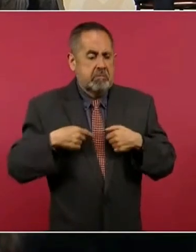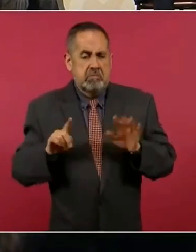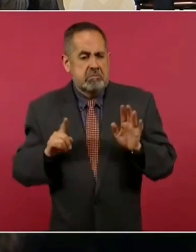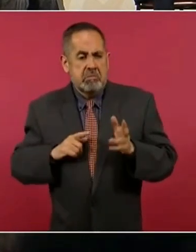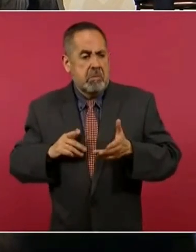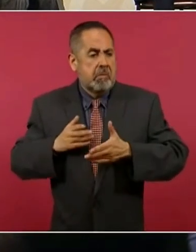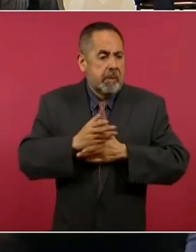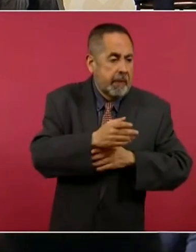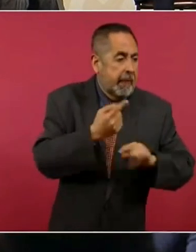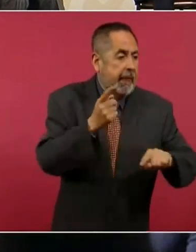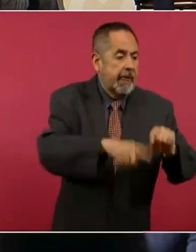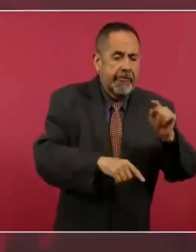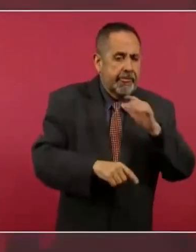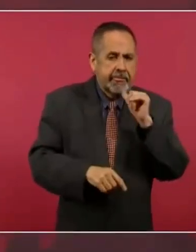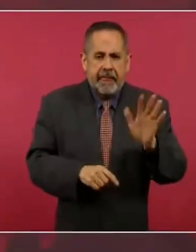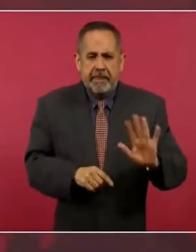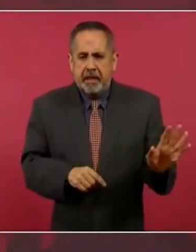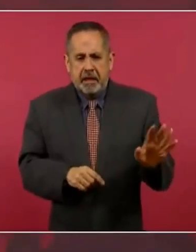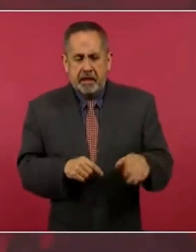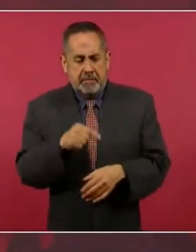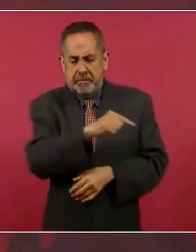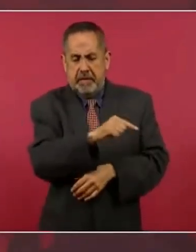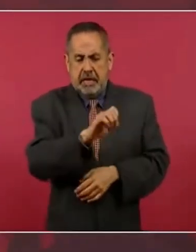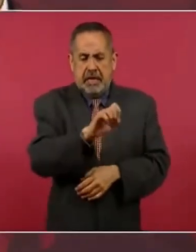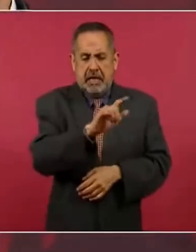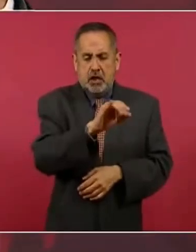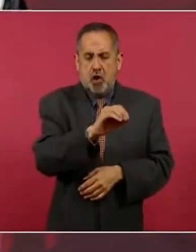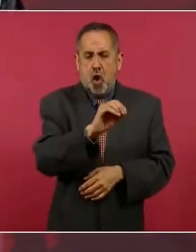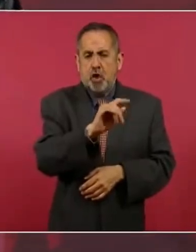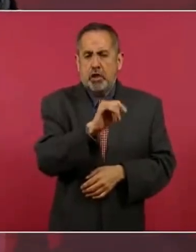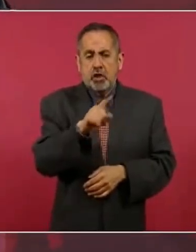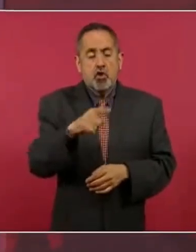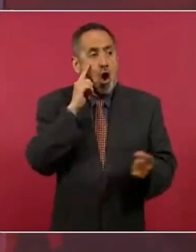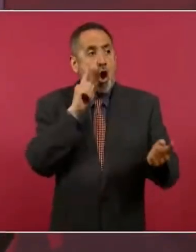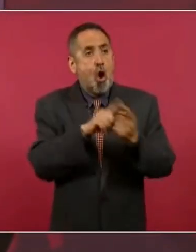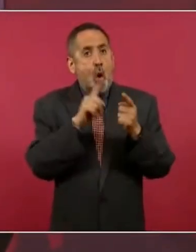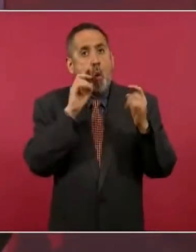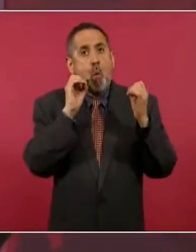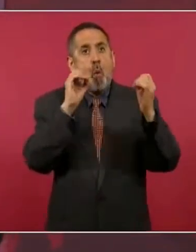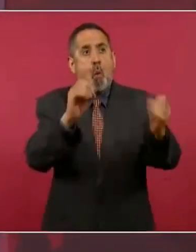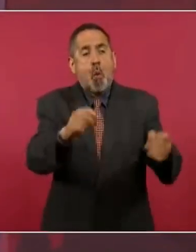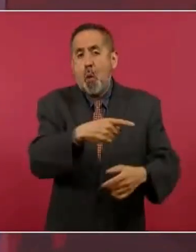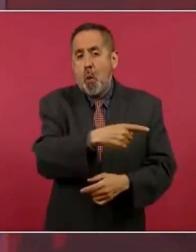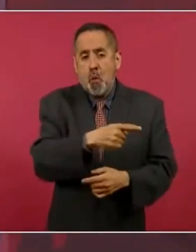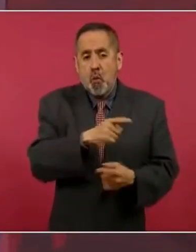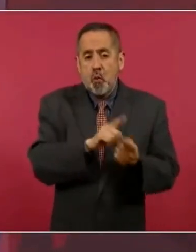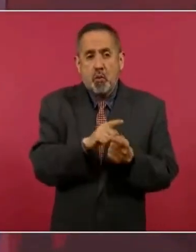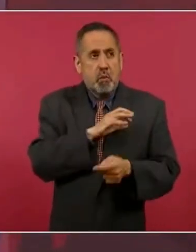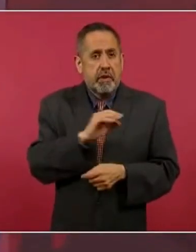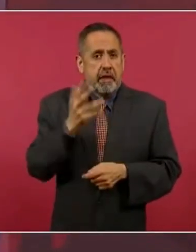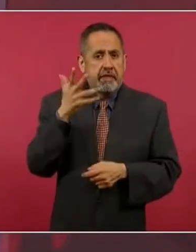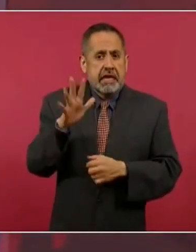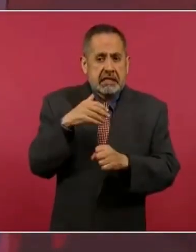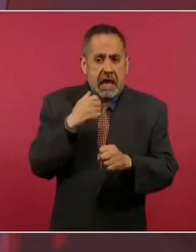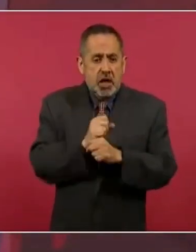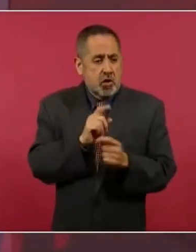a Ili Ortiz que yo no lo he visto desde hace 10 años